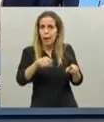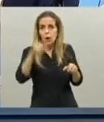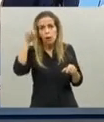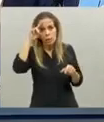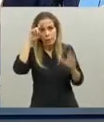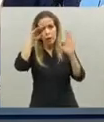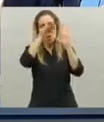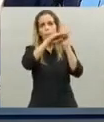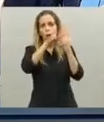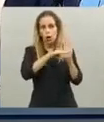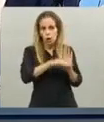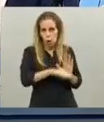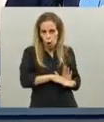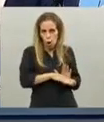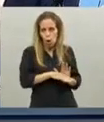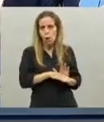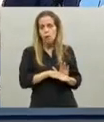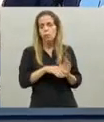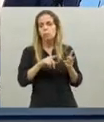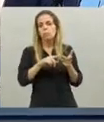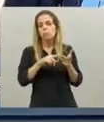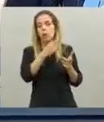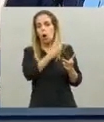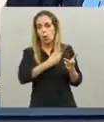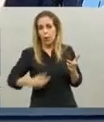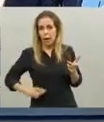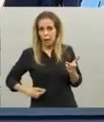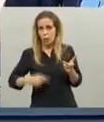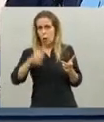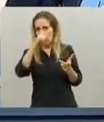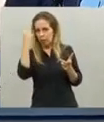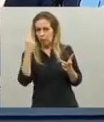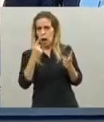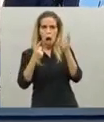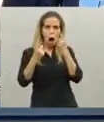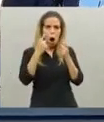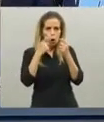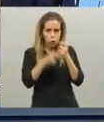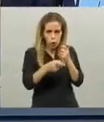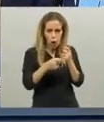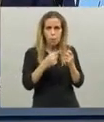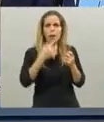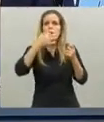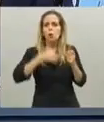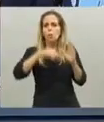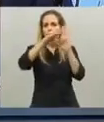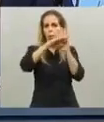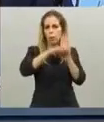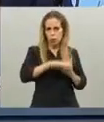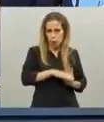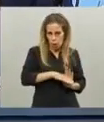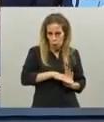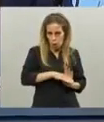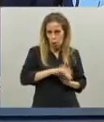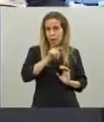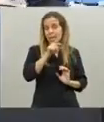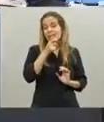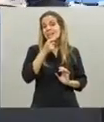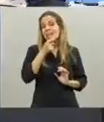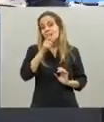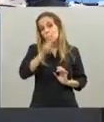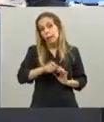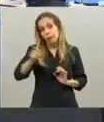intendencia municipal del gobierno provincial del gobierno nacional para el cumplimiento de esos protocolos y con transporte propio